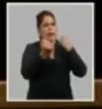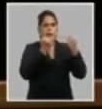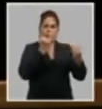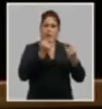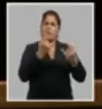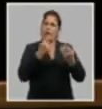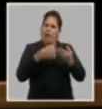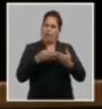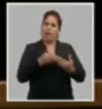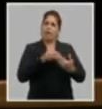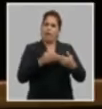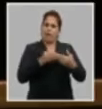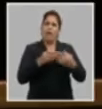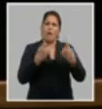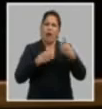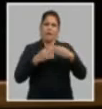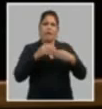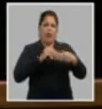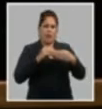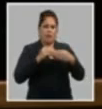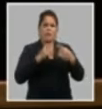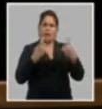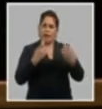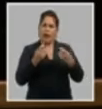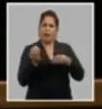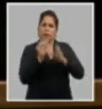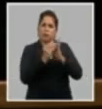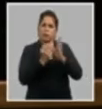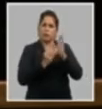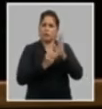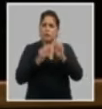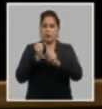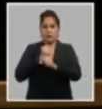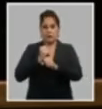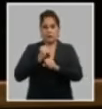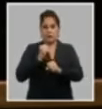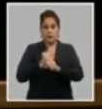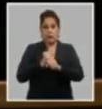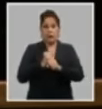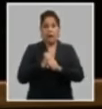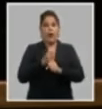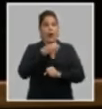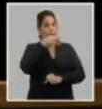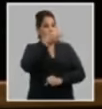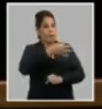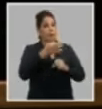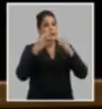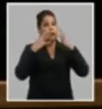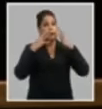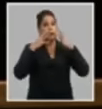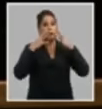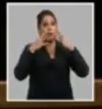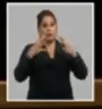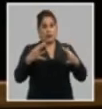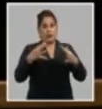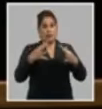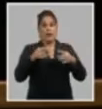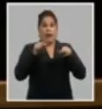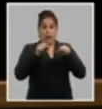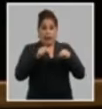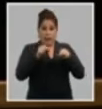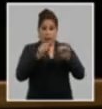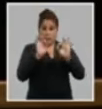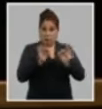debilidades aún presentes en esta decisiva dirección de trabajo. Indica la importancia de que en